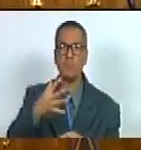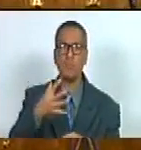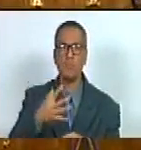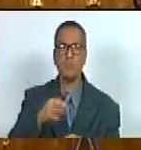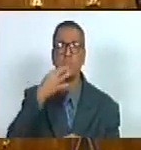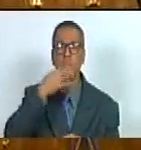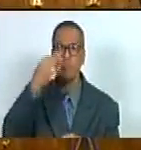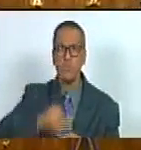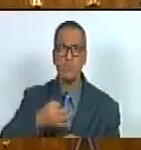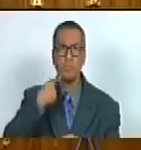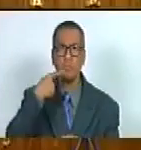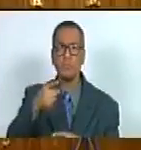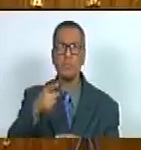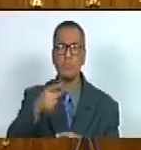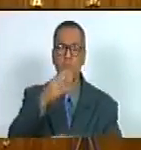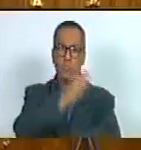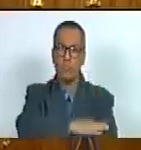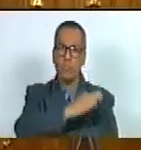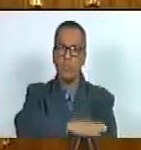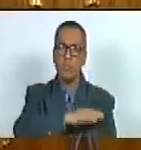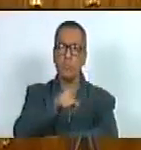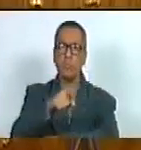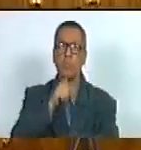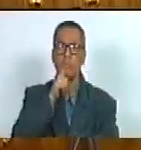horroroso es su conducta